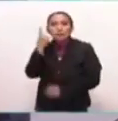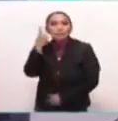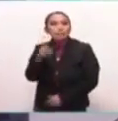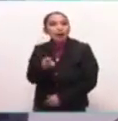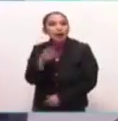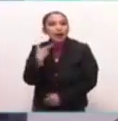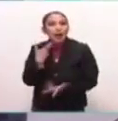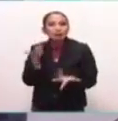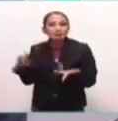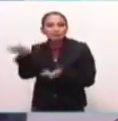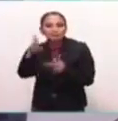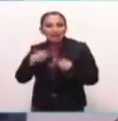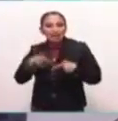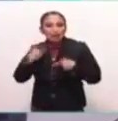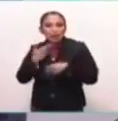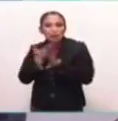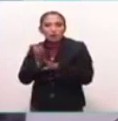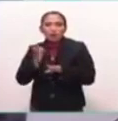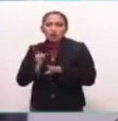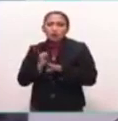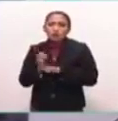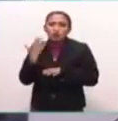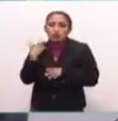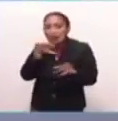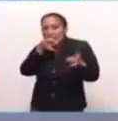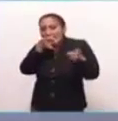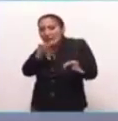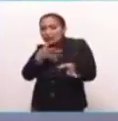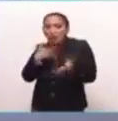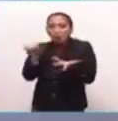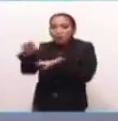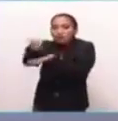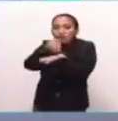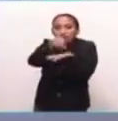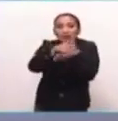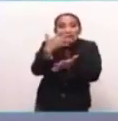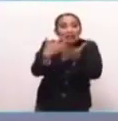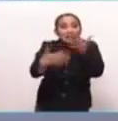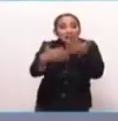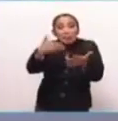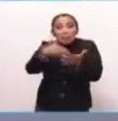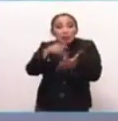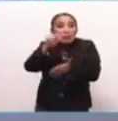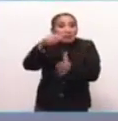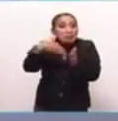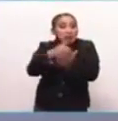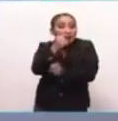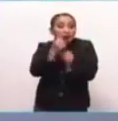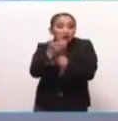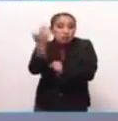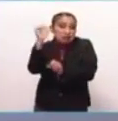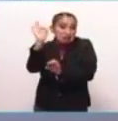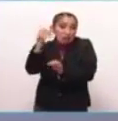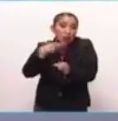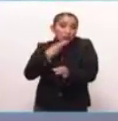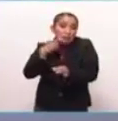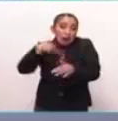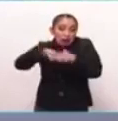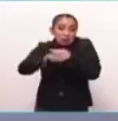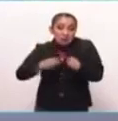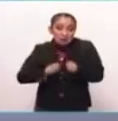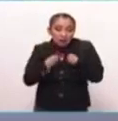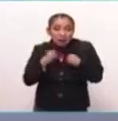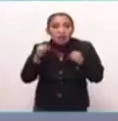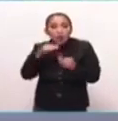por pobladores muy arcaicos, cazadores, recolectores, tal vez hace 15 mil, 20 mil años. Y luego esta zona